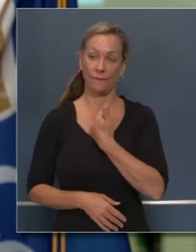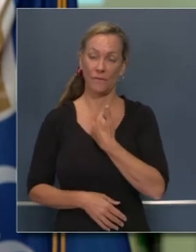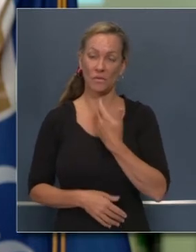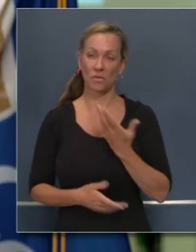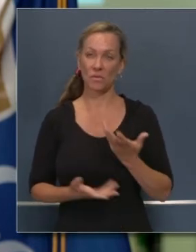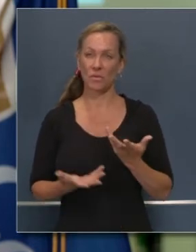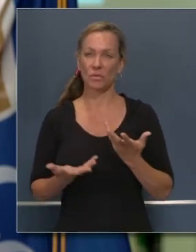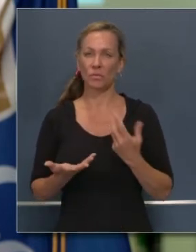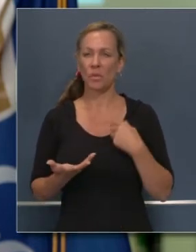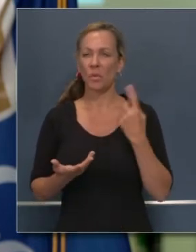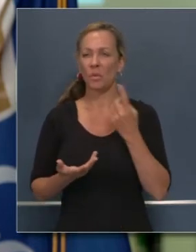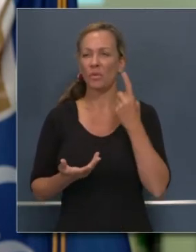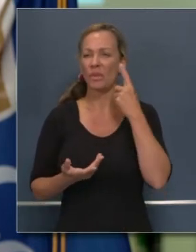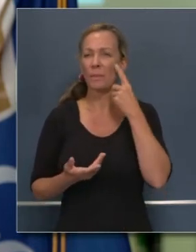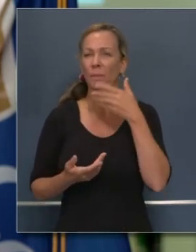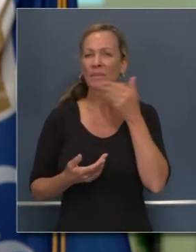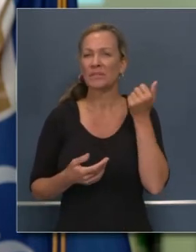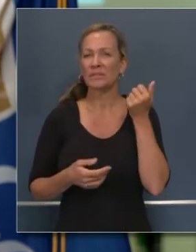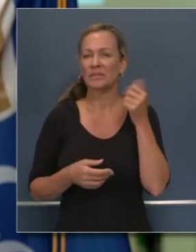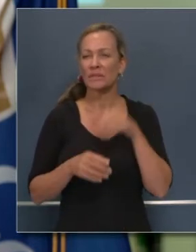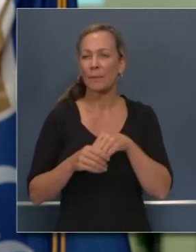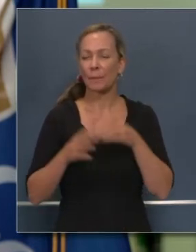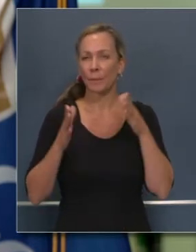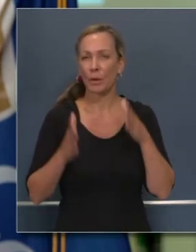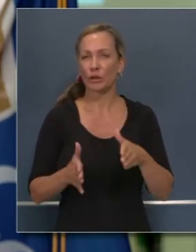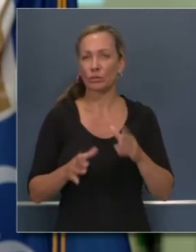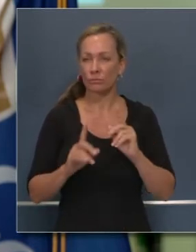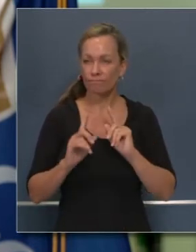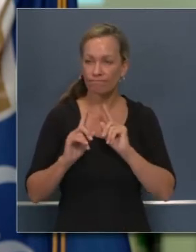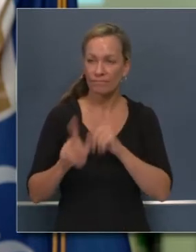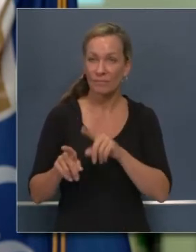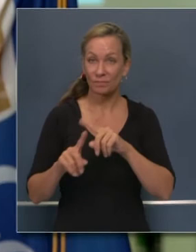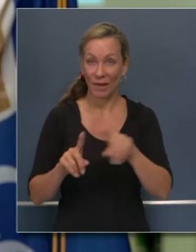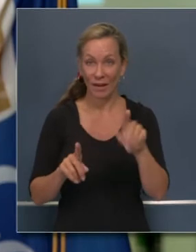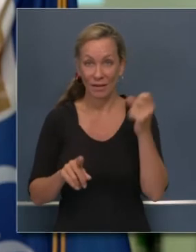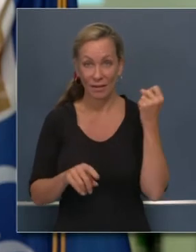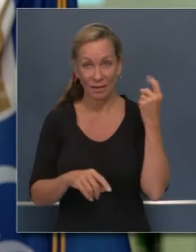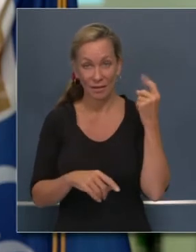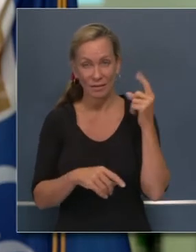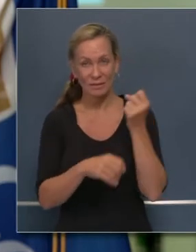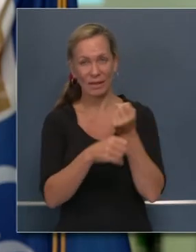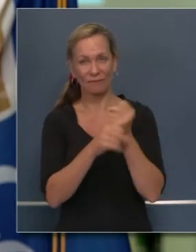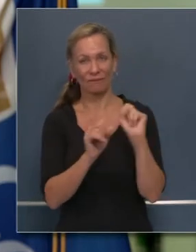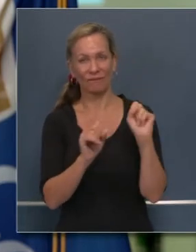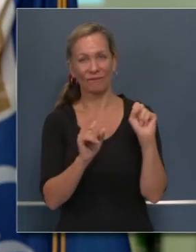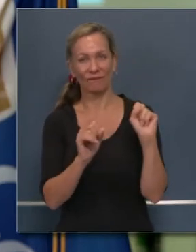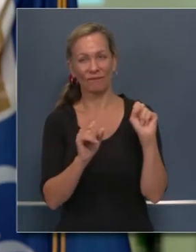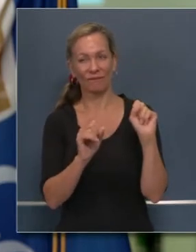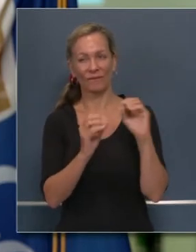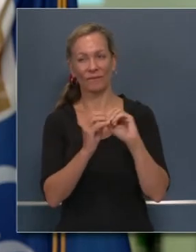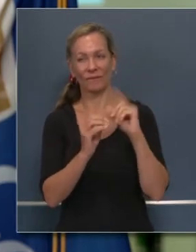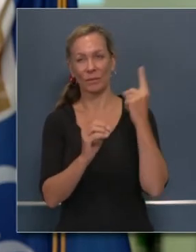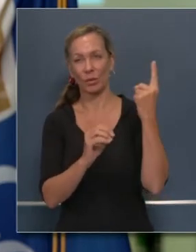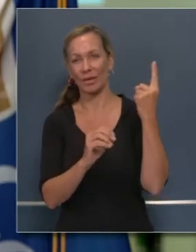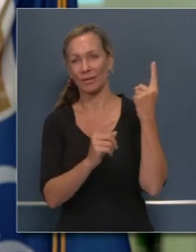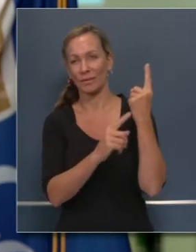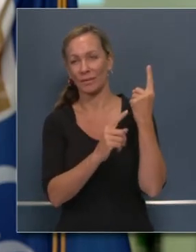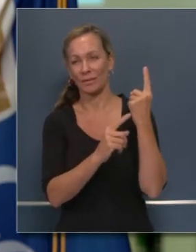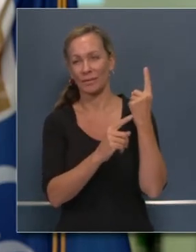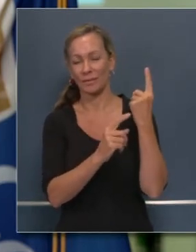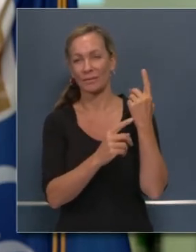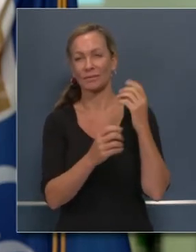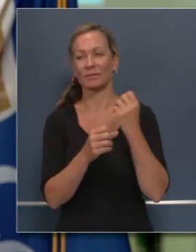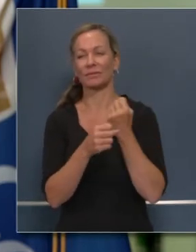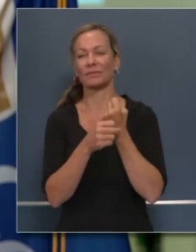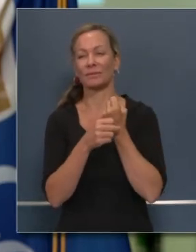deberíamos tener educación presencial siempre y cuando se asegura y siempre y cuando podamos garantizar la seguridad de nuestros niños,